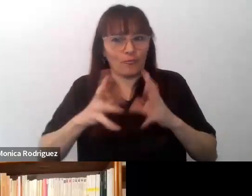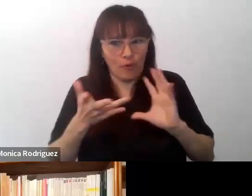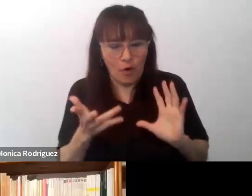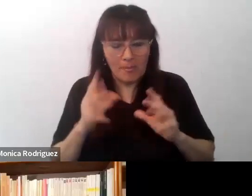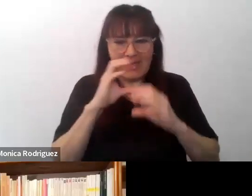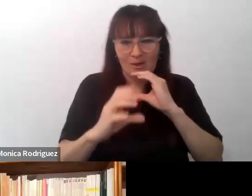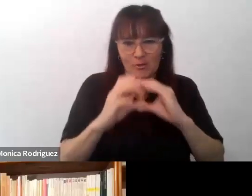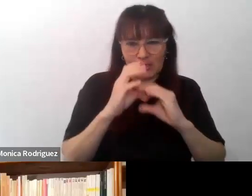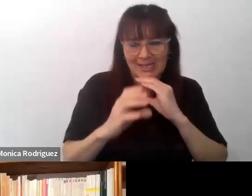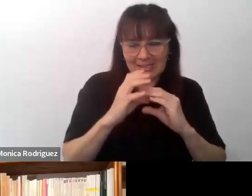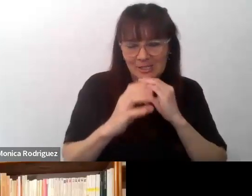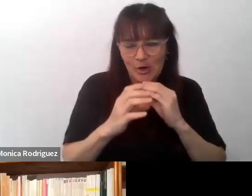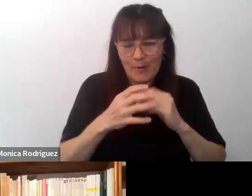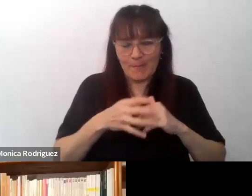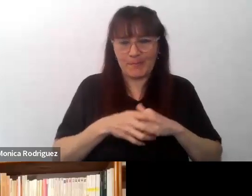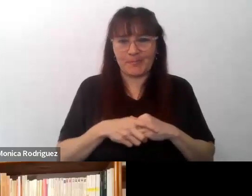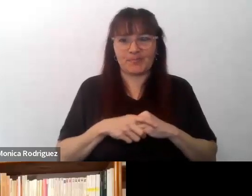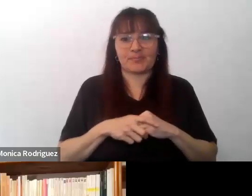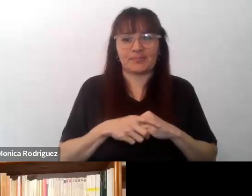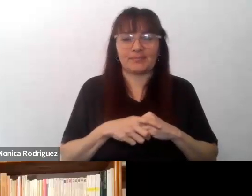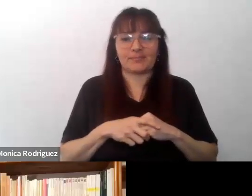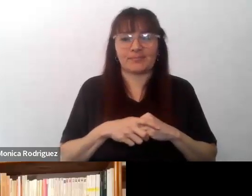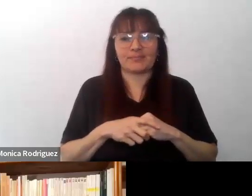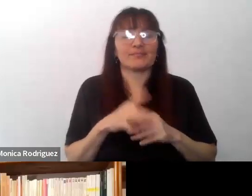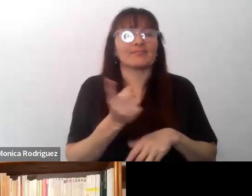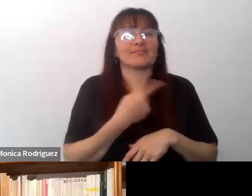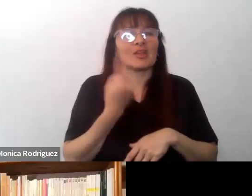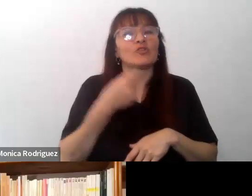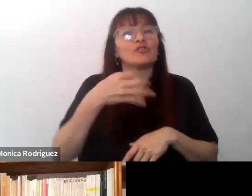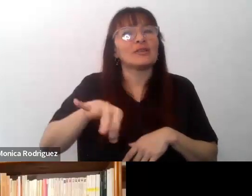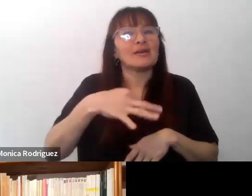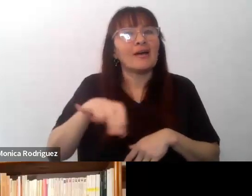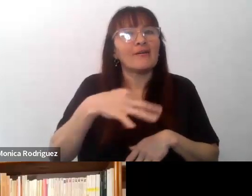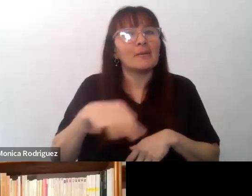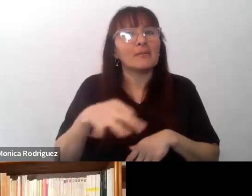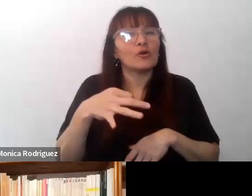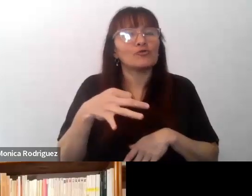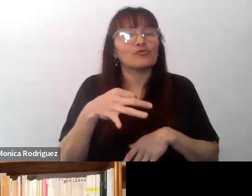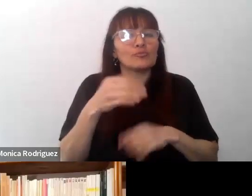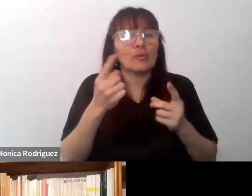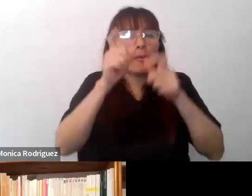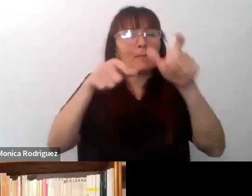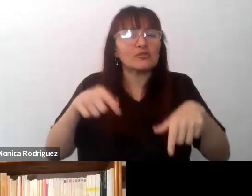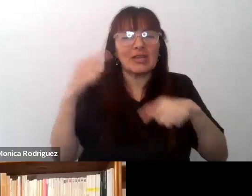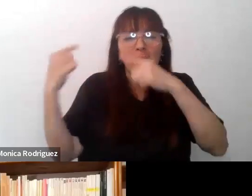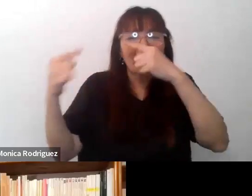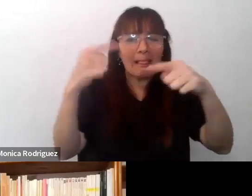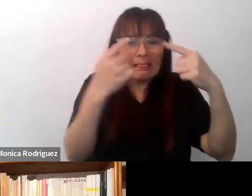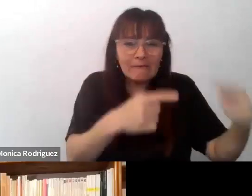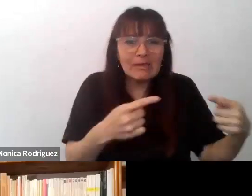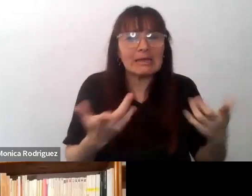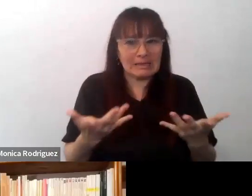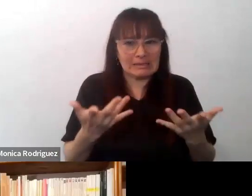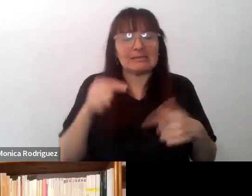comunicación, es decir, hay que ser suficientemente distintos para tener algo para